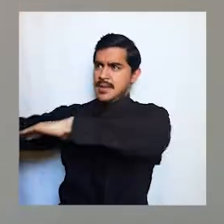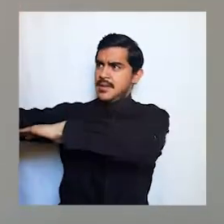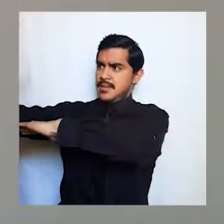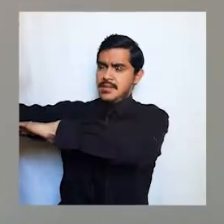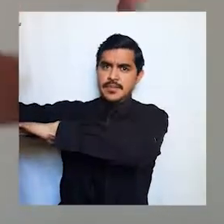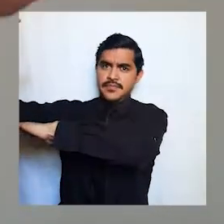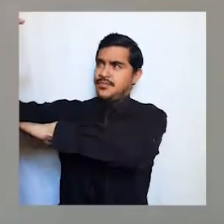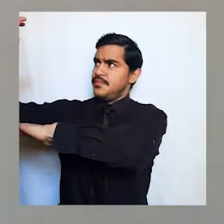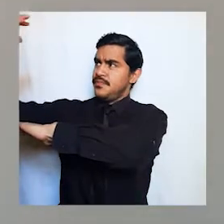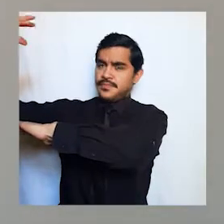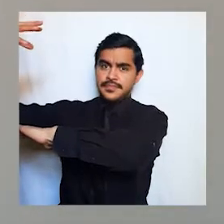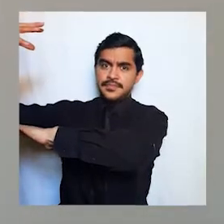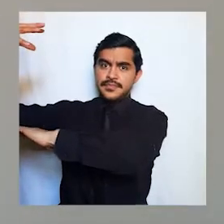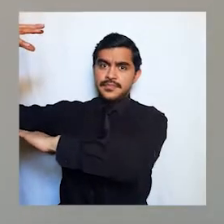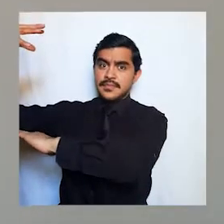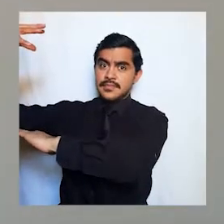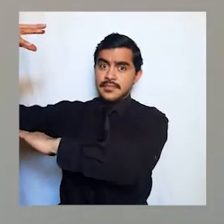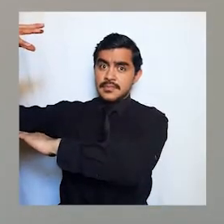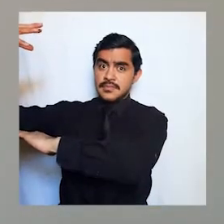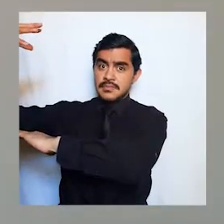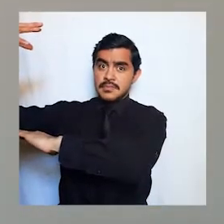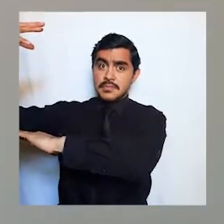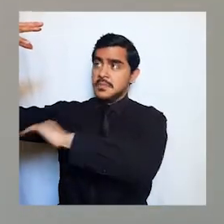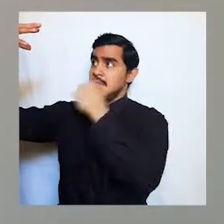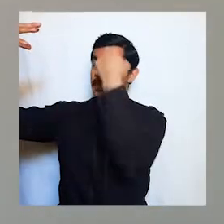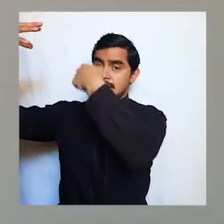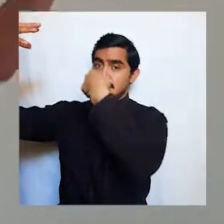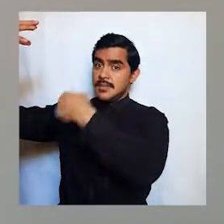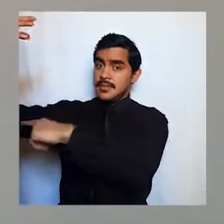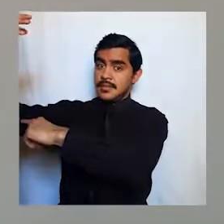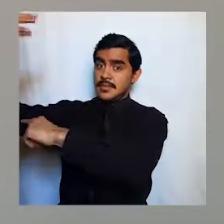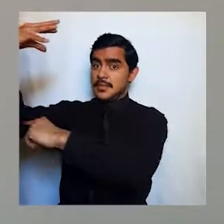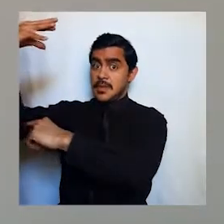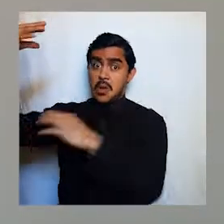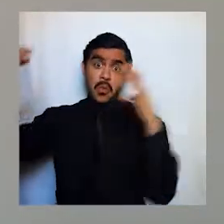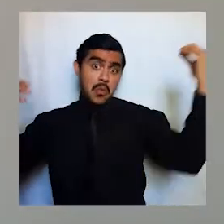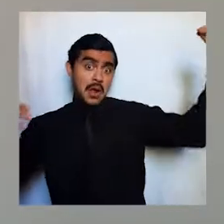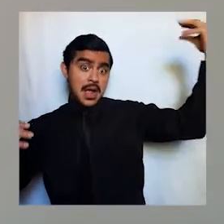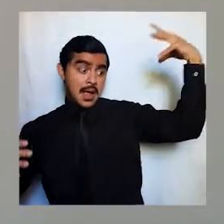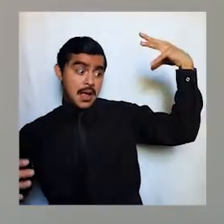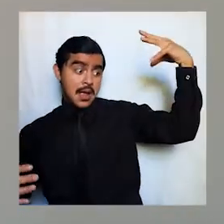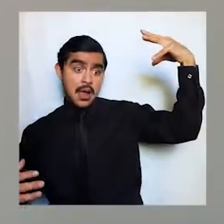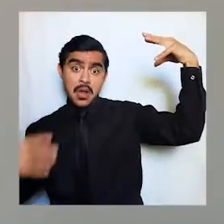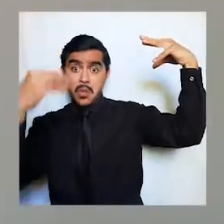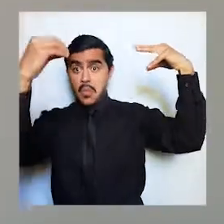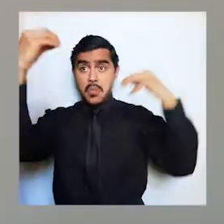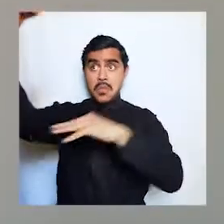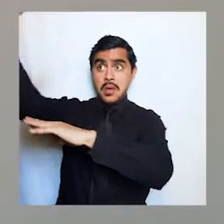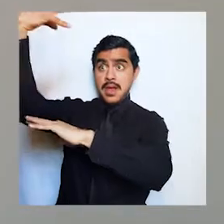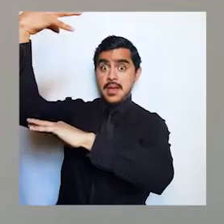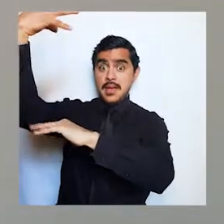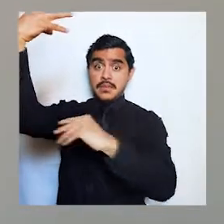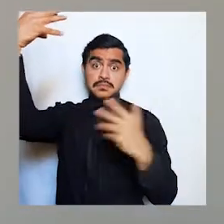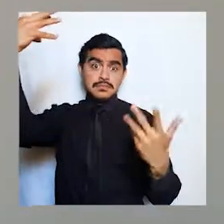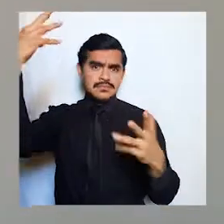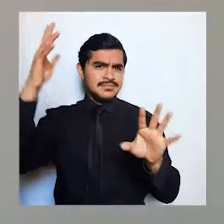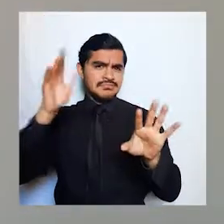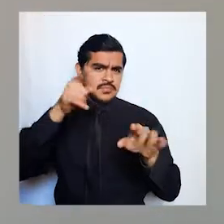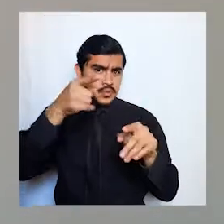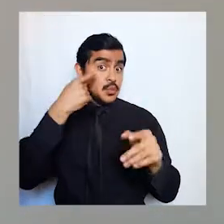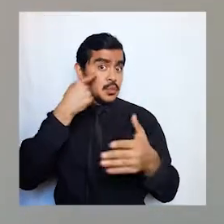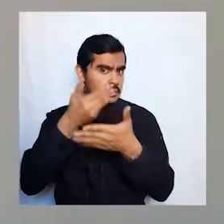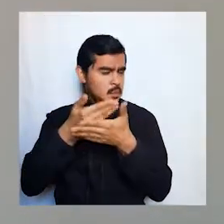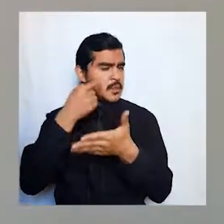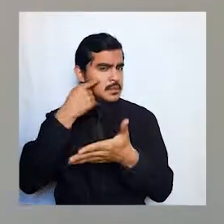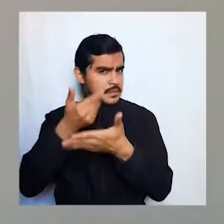de escritorio que te dé directamente así a la cara así o acá o por acá vos vas a ir dándote